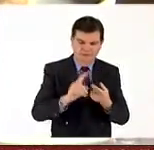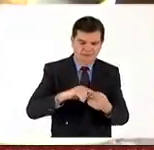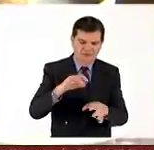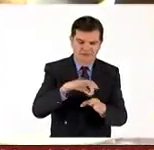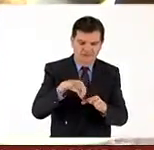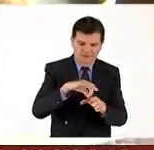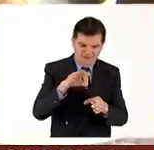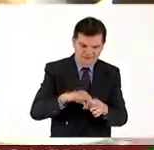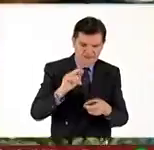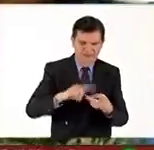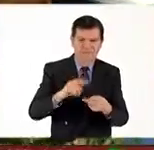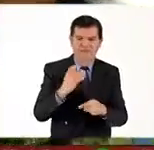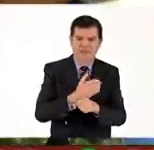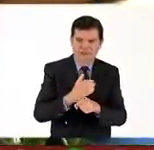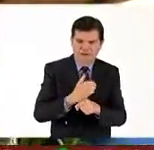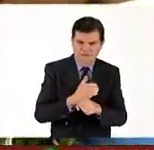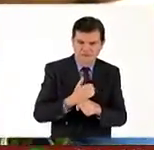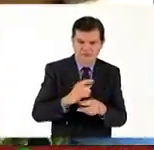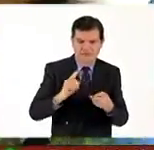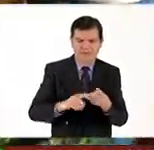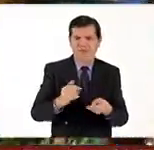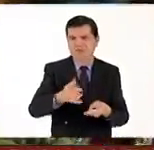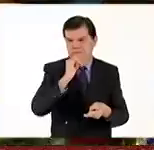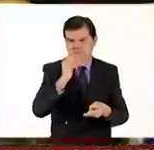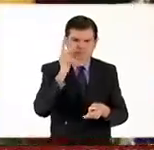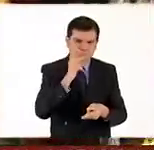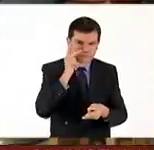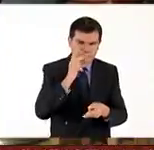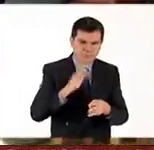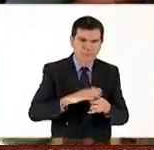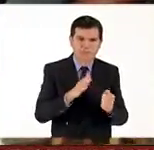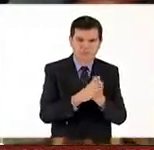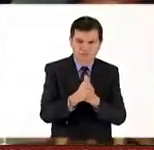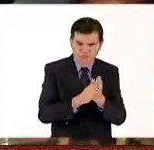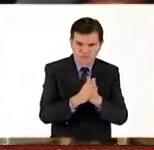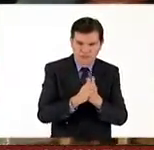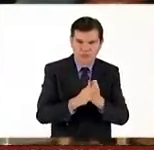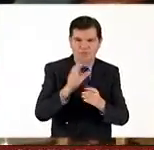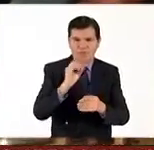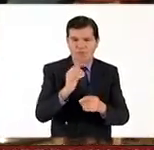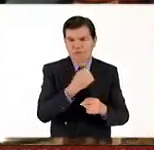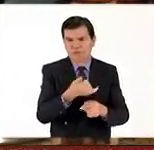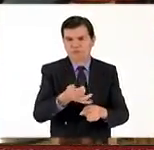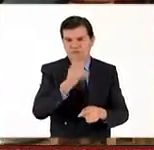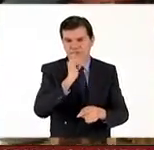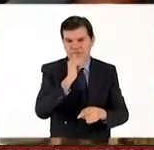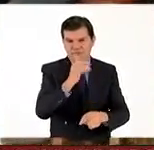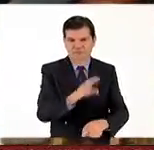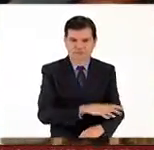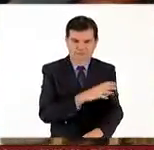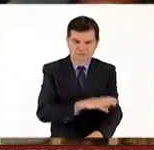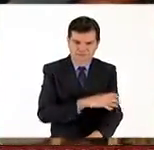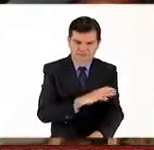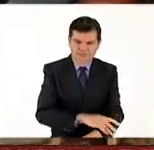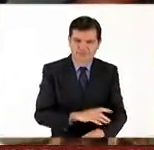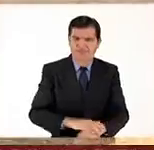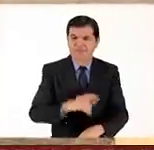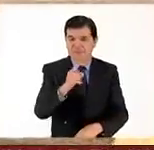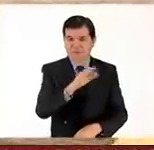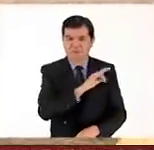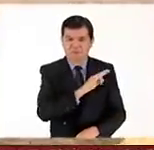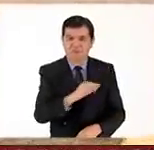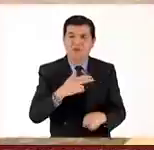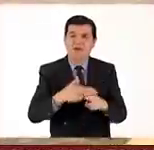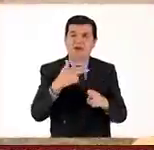té, el café o el alcohol, así como el chocolate o las bebidas energizantes. Si es